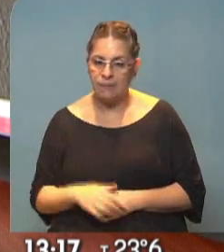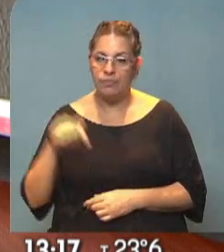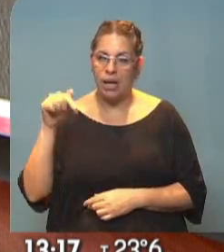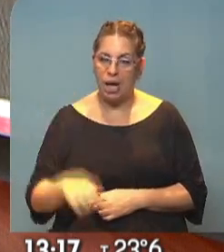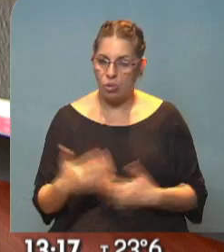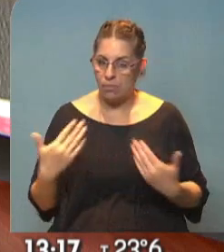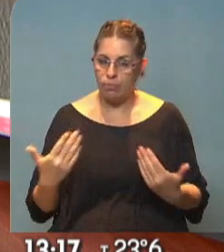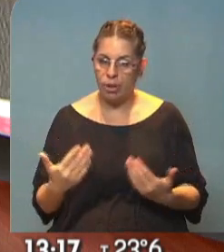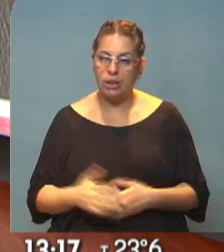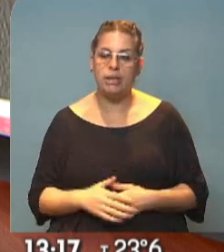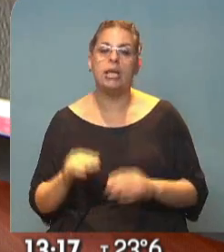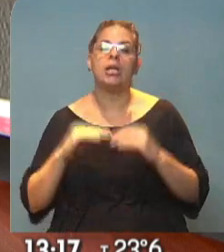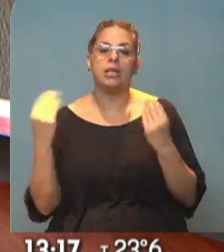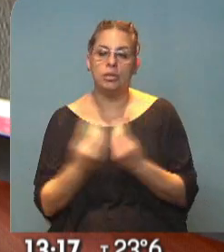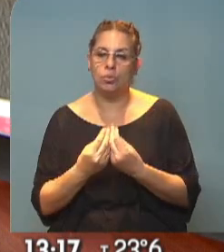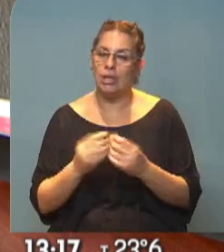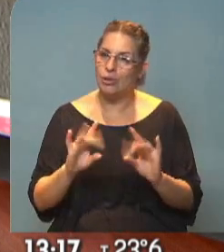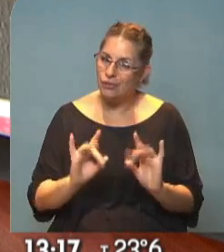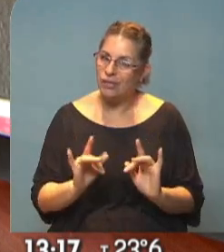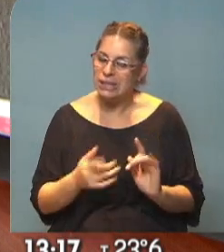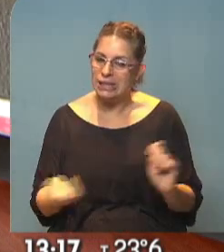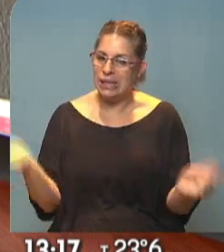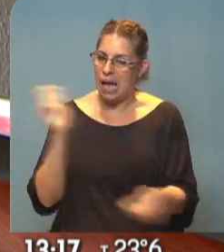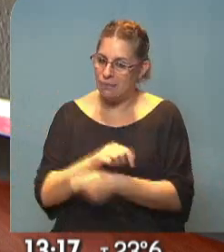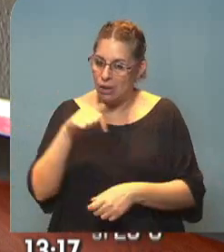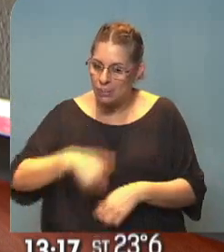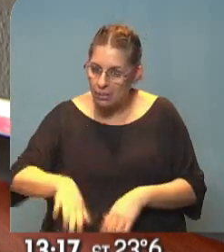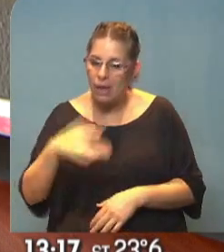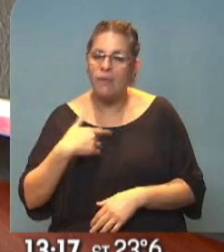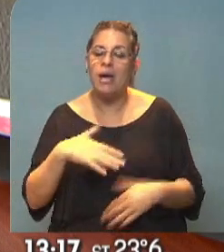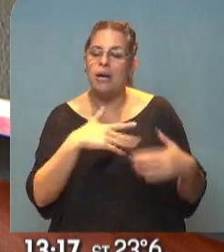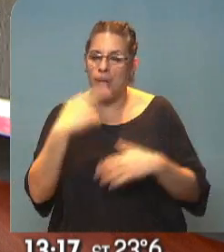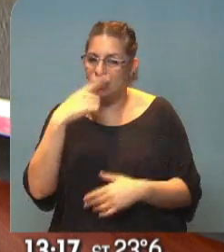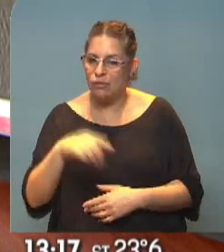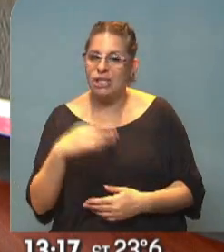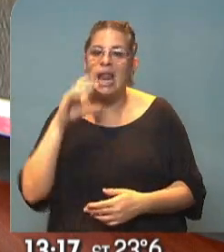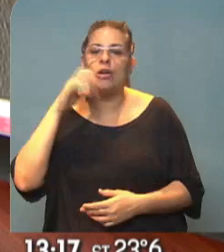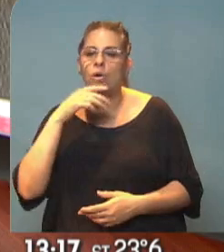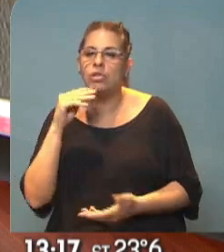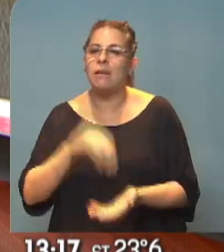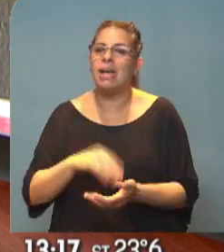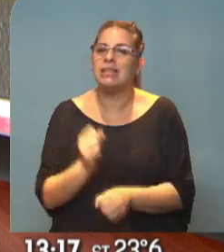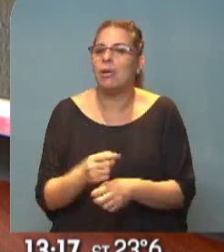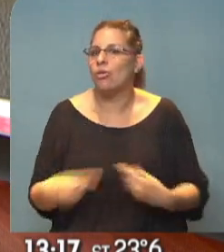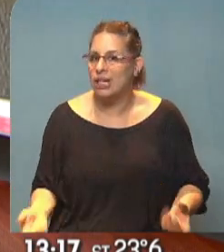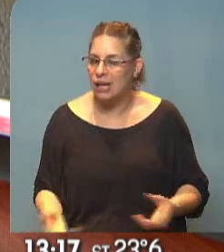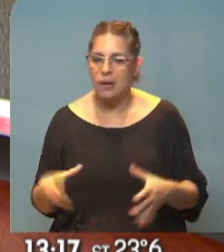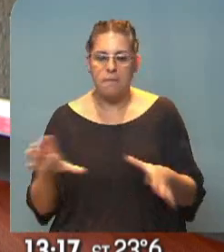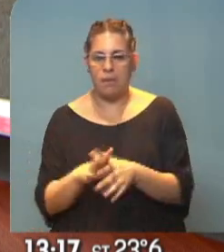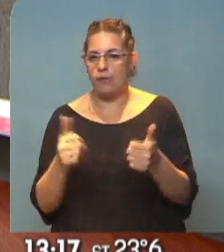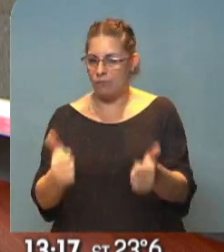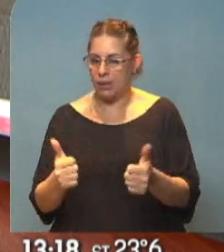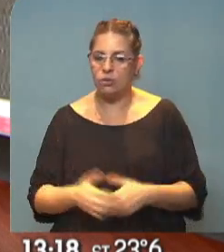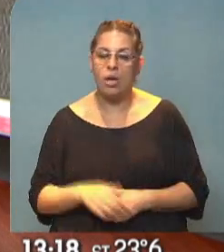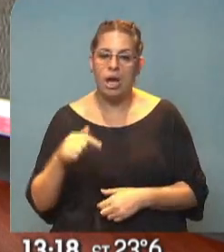la posibilidad de un resultado adverso en el Monumental y va a jugar la final. ¿Qué más tiene que hacer en Laucha Costa? Perfecto desde ahí, desde Lanús con todo el detalle. Ahora